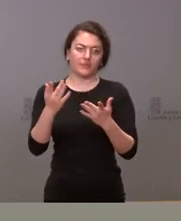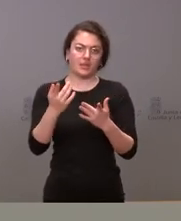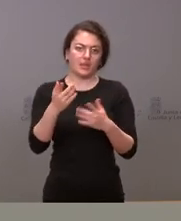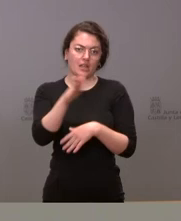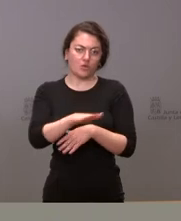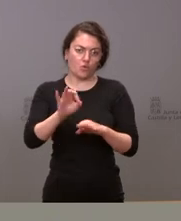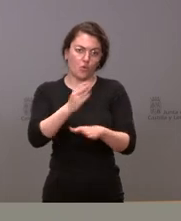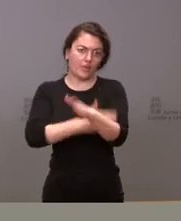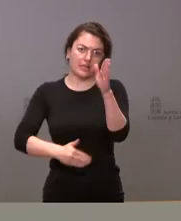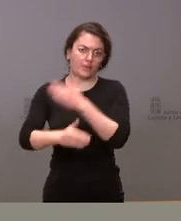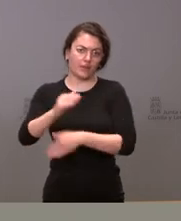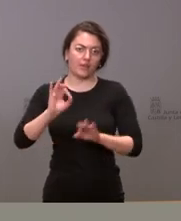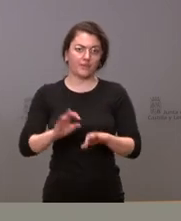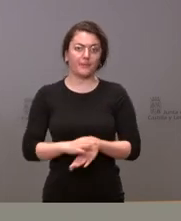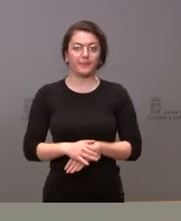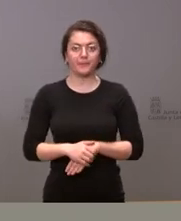discapacidad